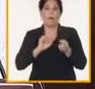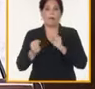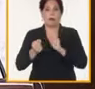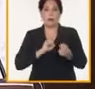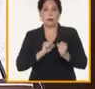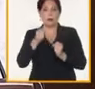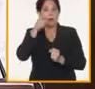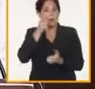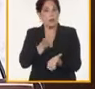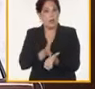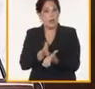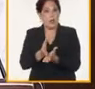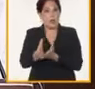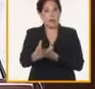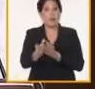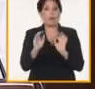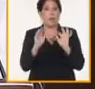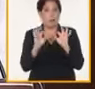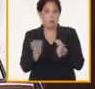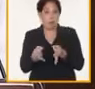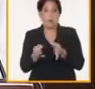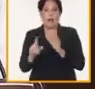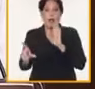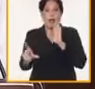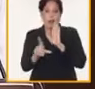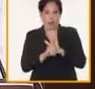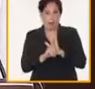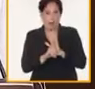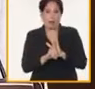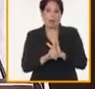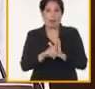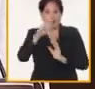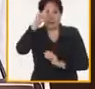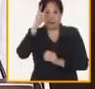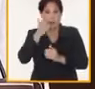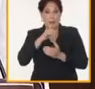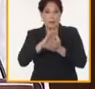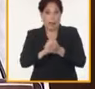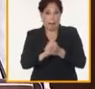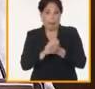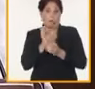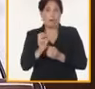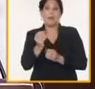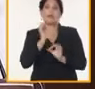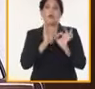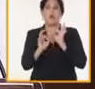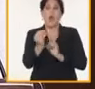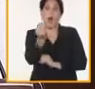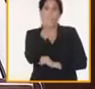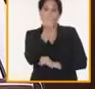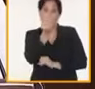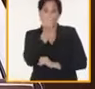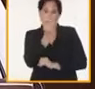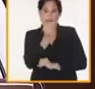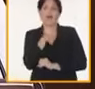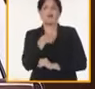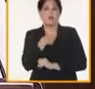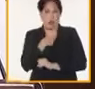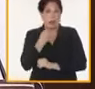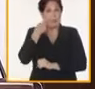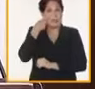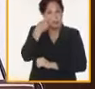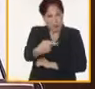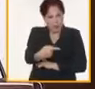y seguimiento a la implementación de la ley SAN. Aunque se pudo apreciar que existe un sistema de trabajo